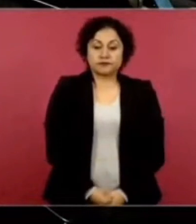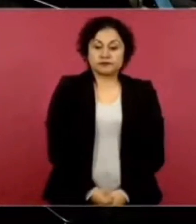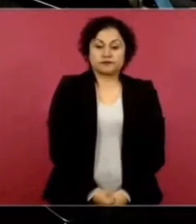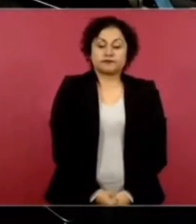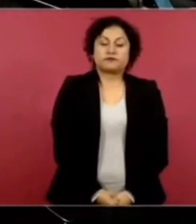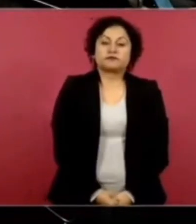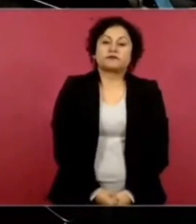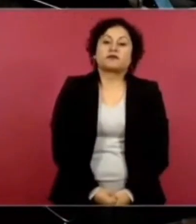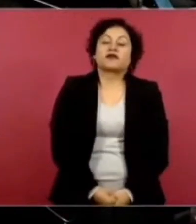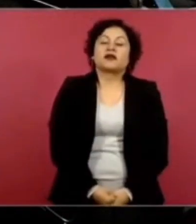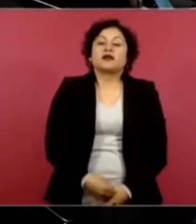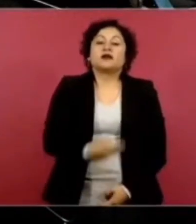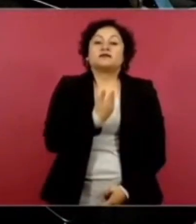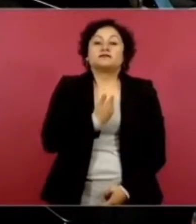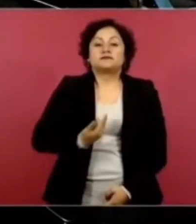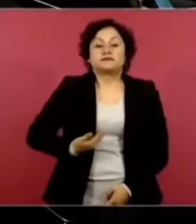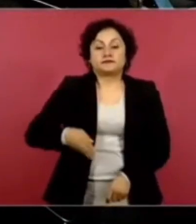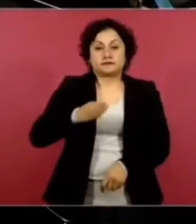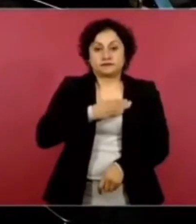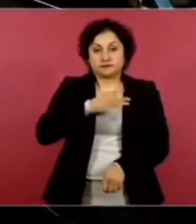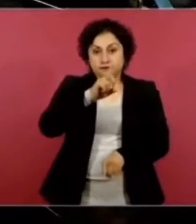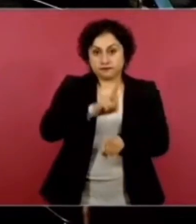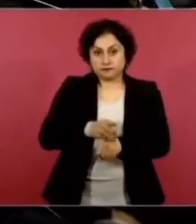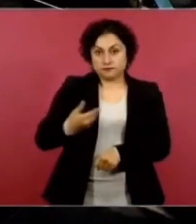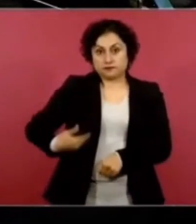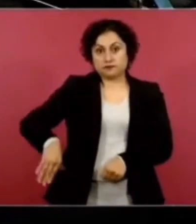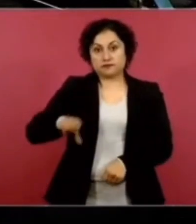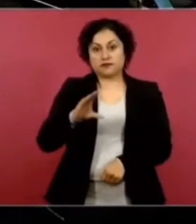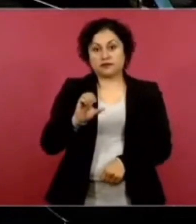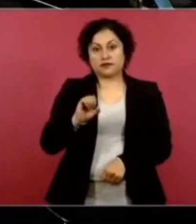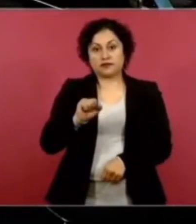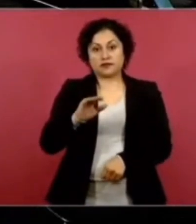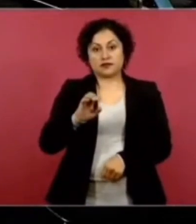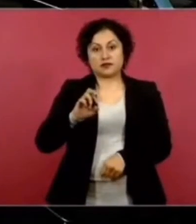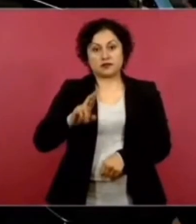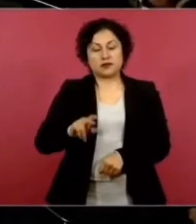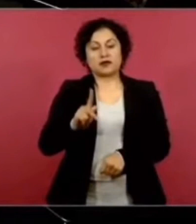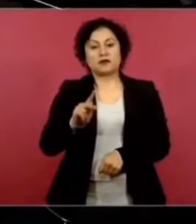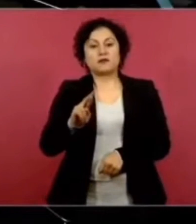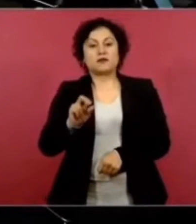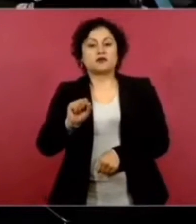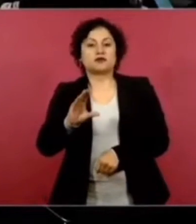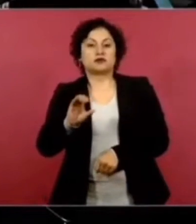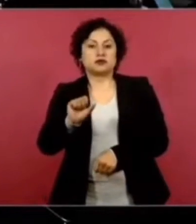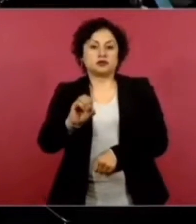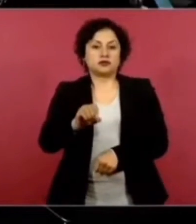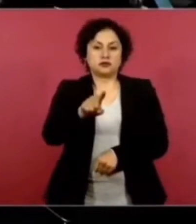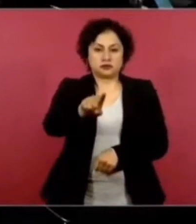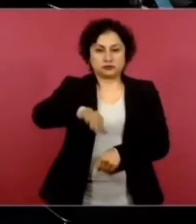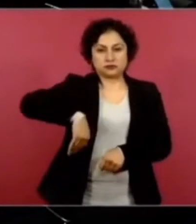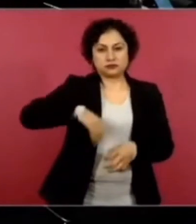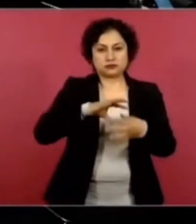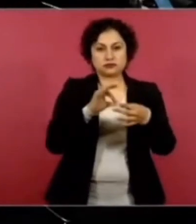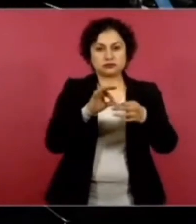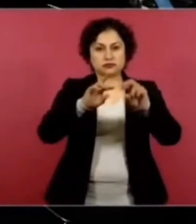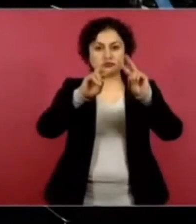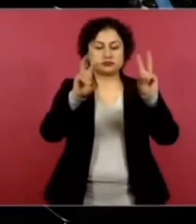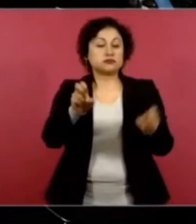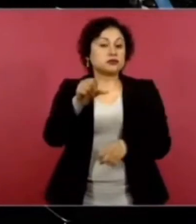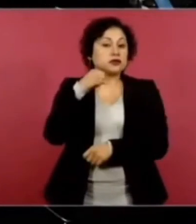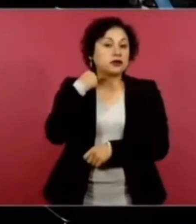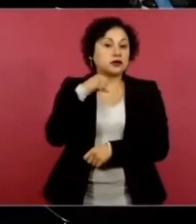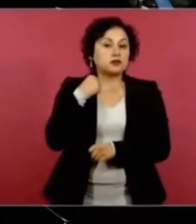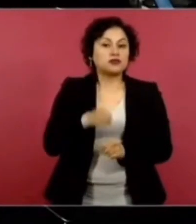Gracias, Presidente. Buenos días. Dalila Escobar de Proceso. Primero, ya que hablaba del tema de Acapulco, pues avanza también a la par el asunto